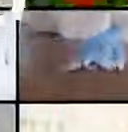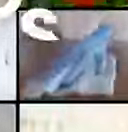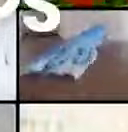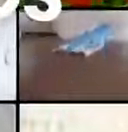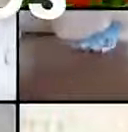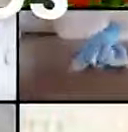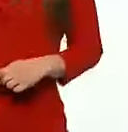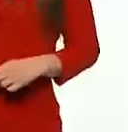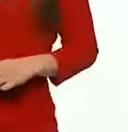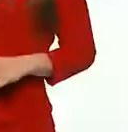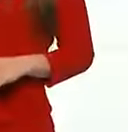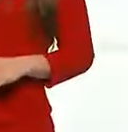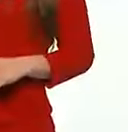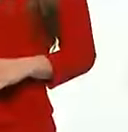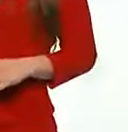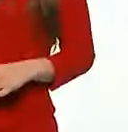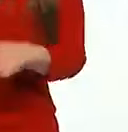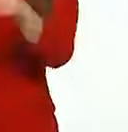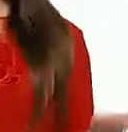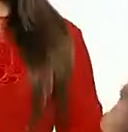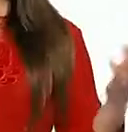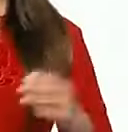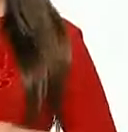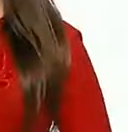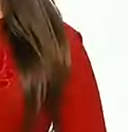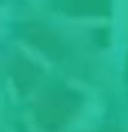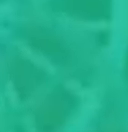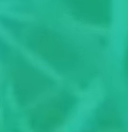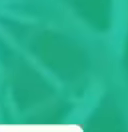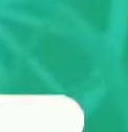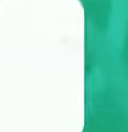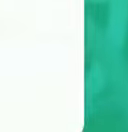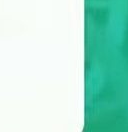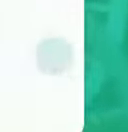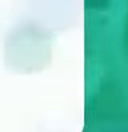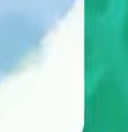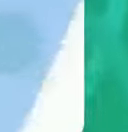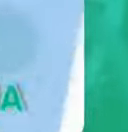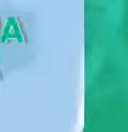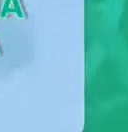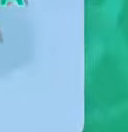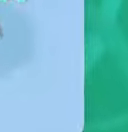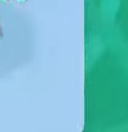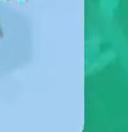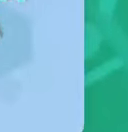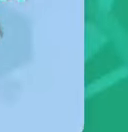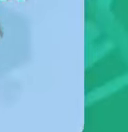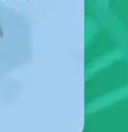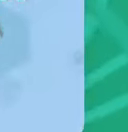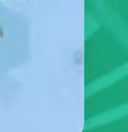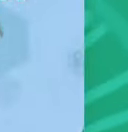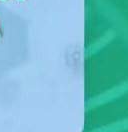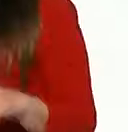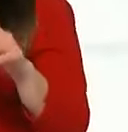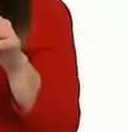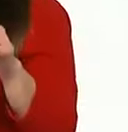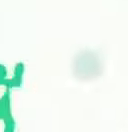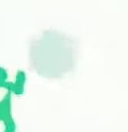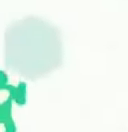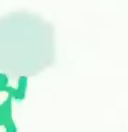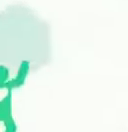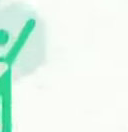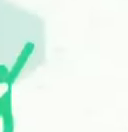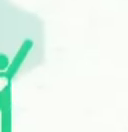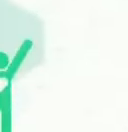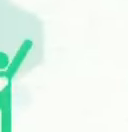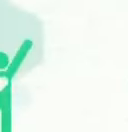todo y para todos. Muy pronto, cuerpo médico, a tu servicio. Con la participación especial de la doctora Patricia García. Tu